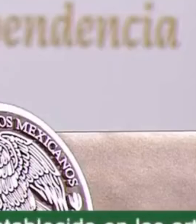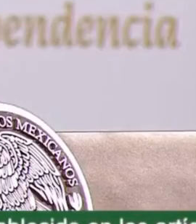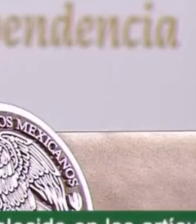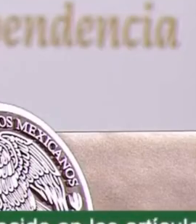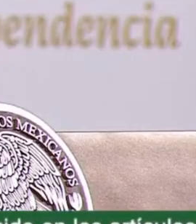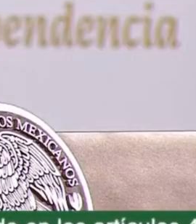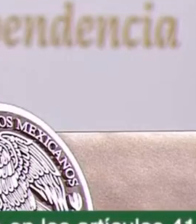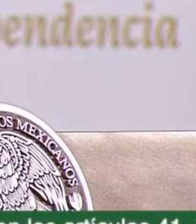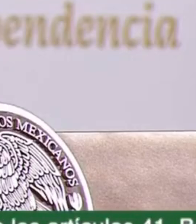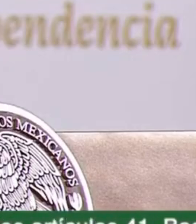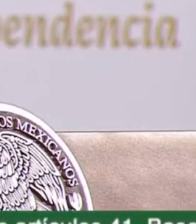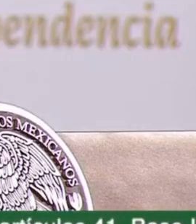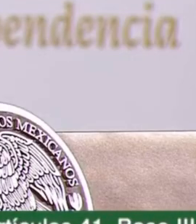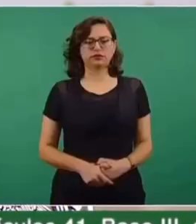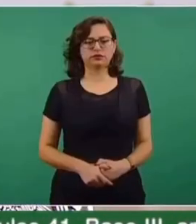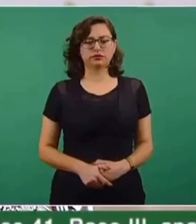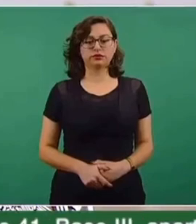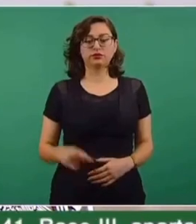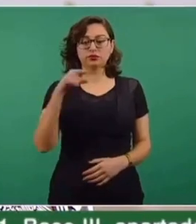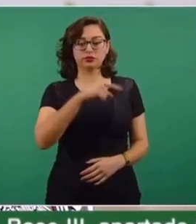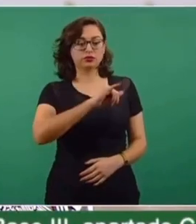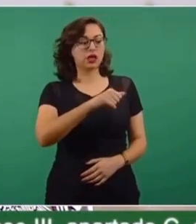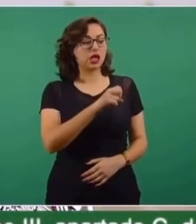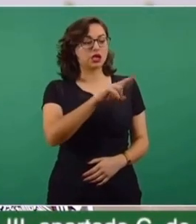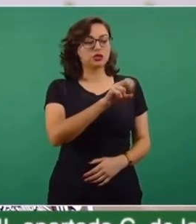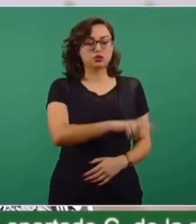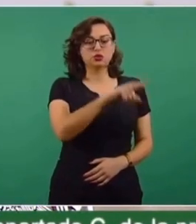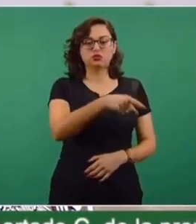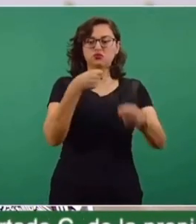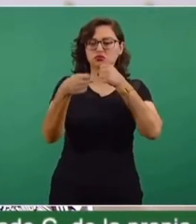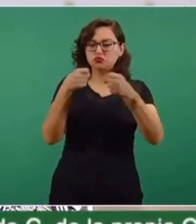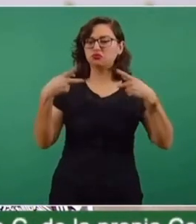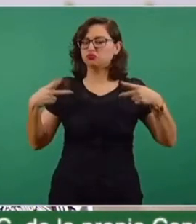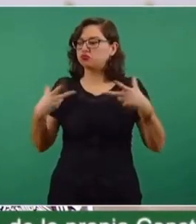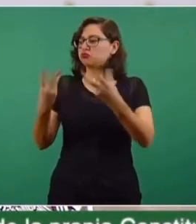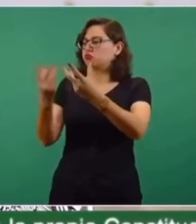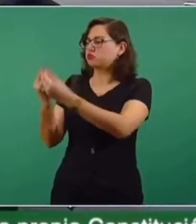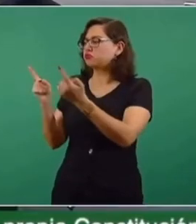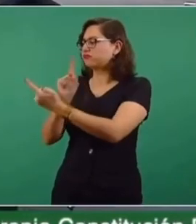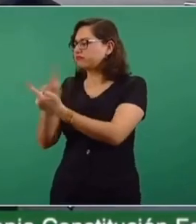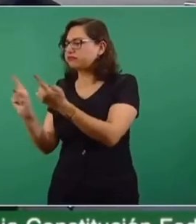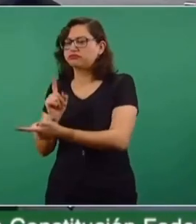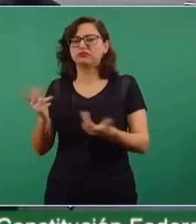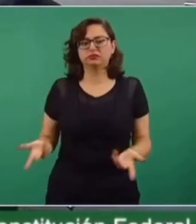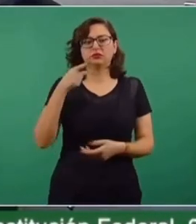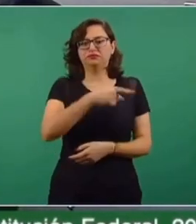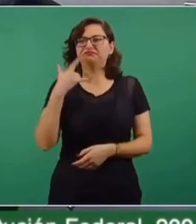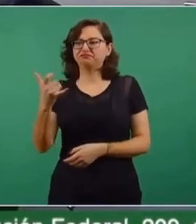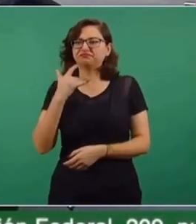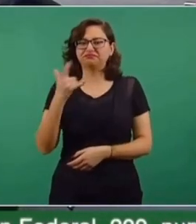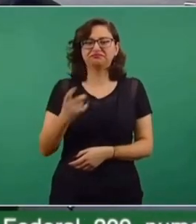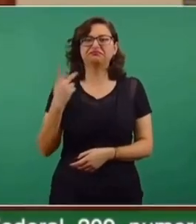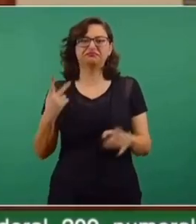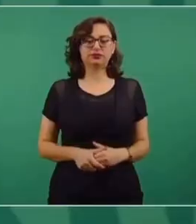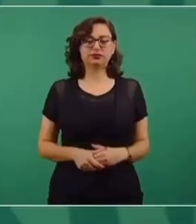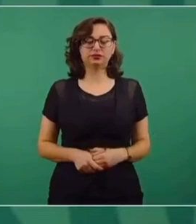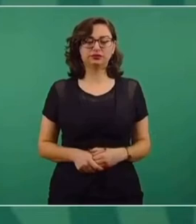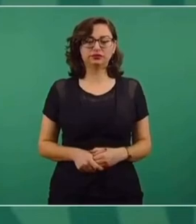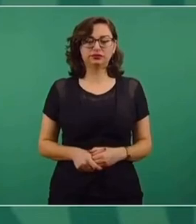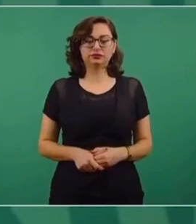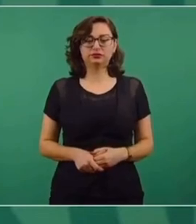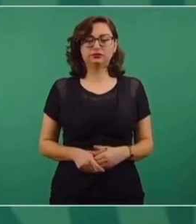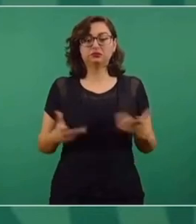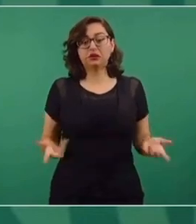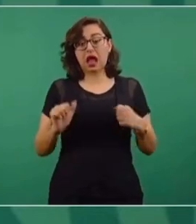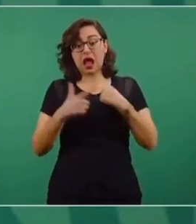distante del poder. Y Jesús es un hombre honesto, no es millonario. Y